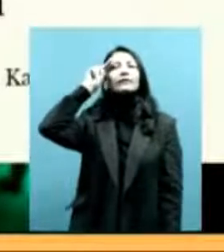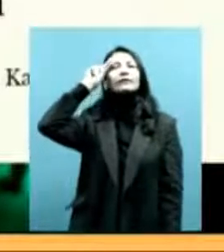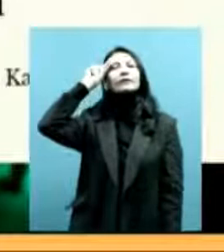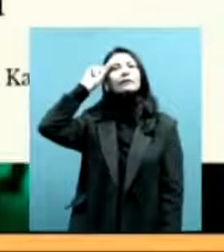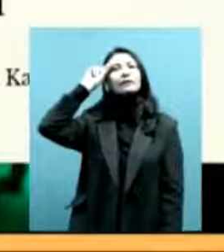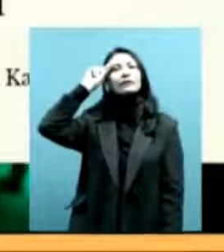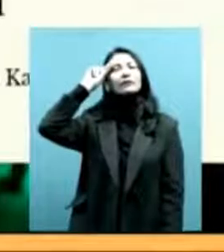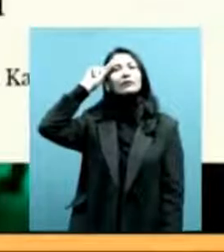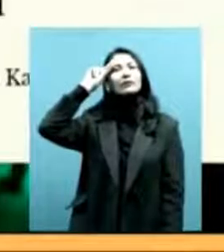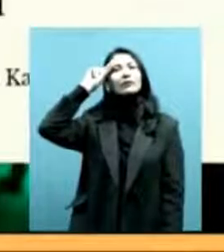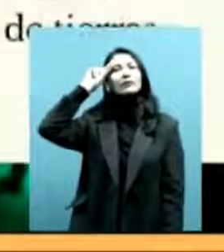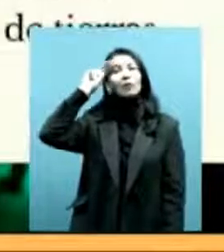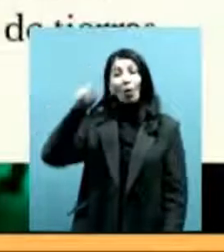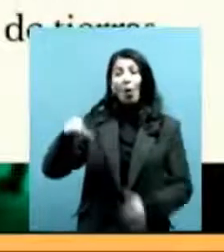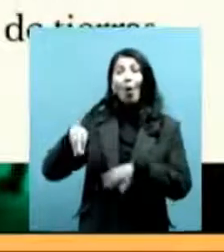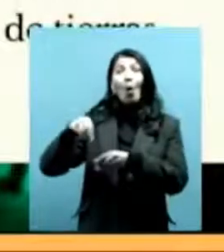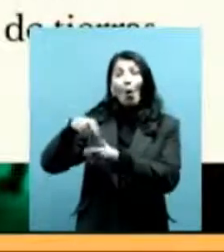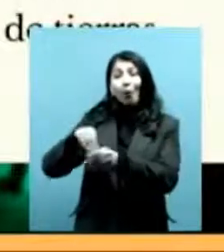ese lugar después del desalojo.